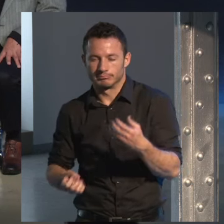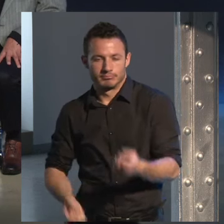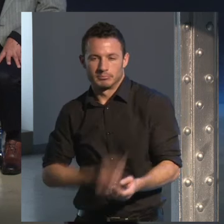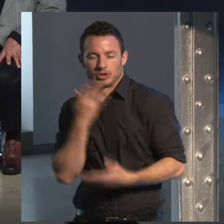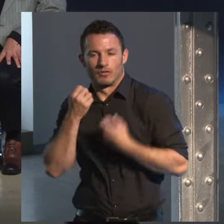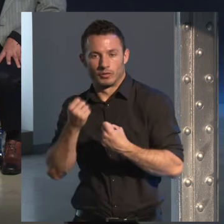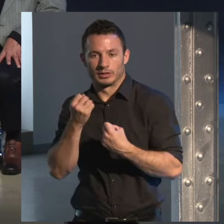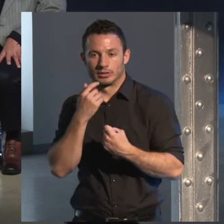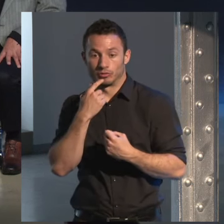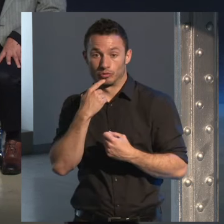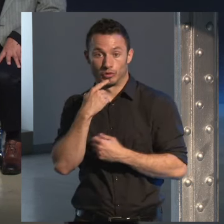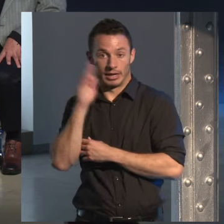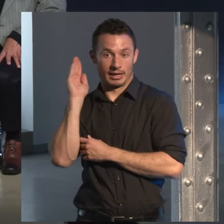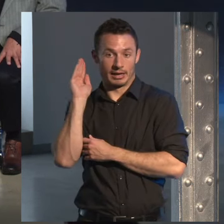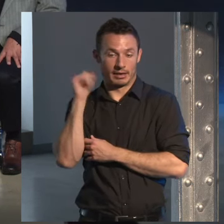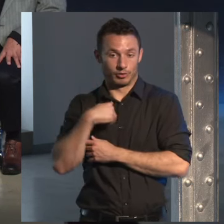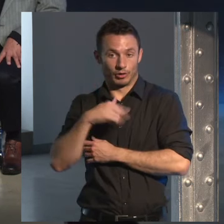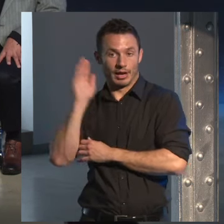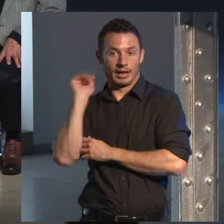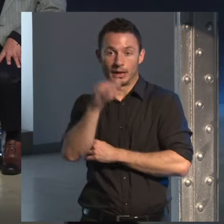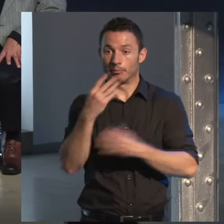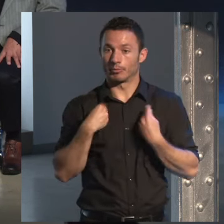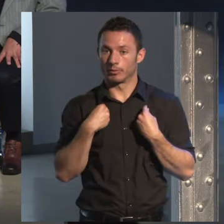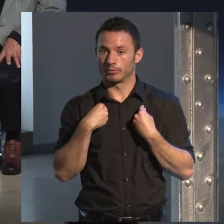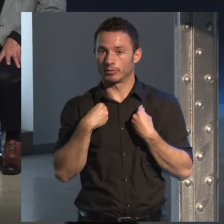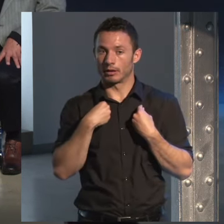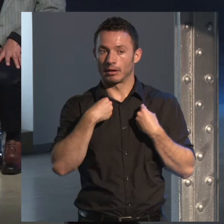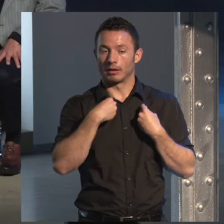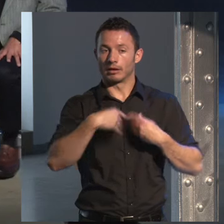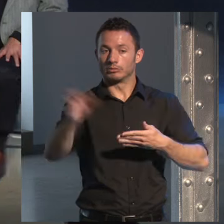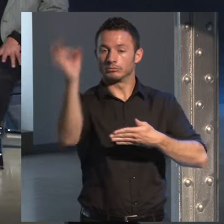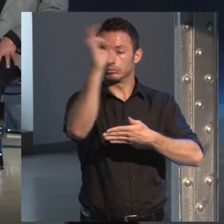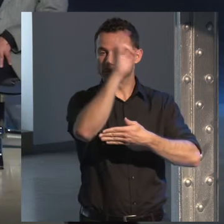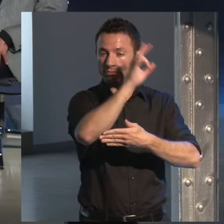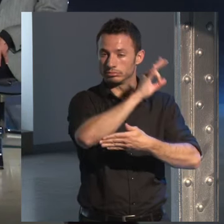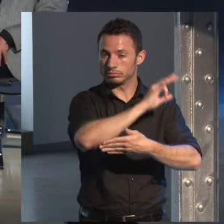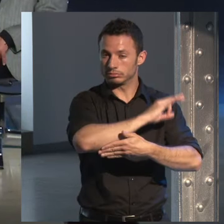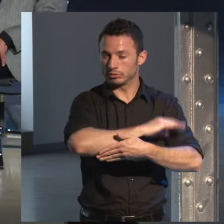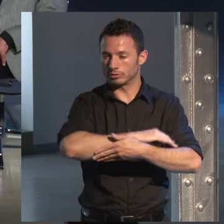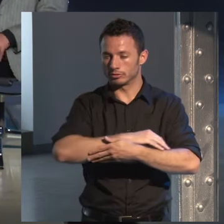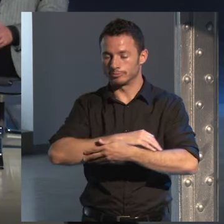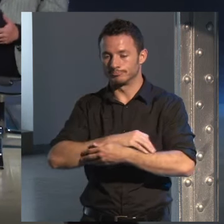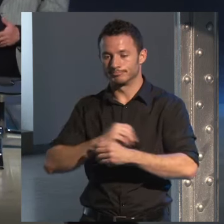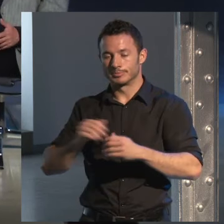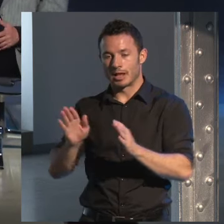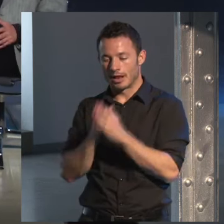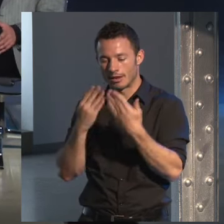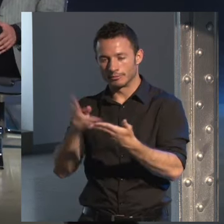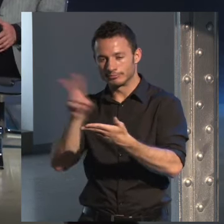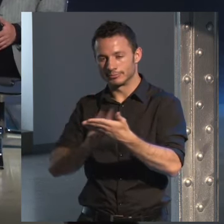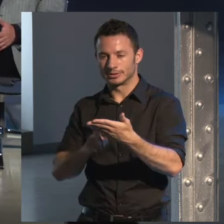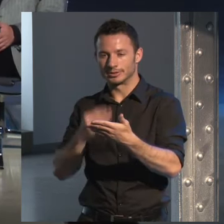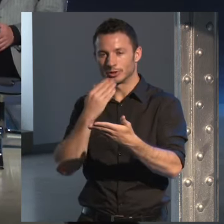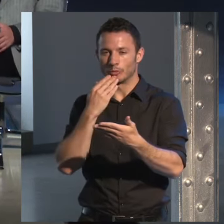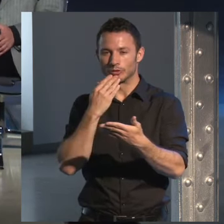va la luz solar y me encierro a leer y un rato antes tengo esa sensación como si fuera a encontrarme con un amante